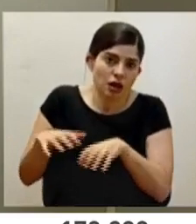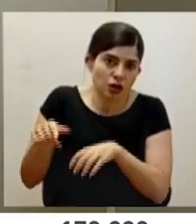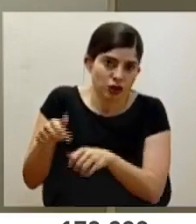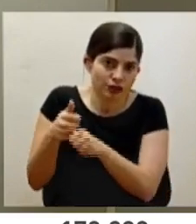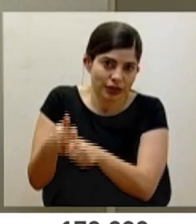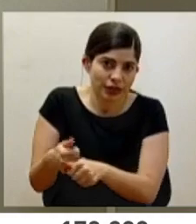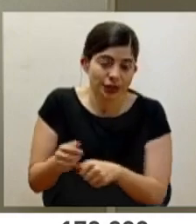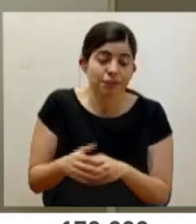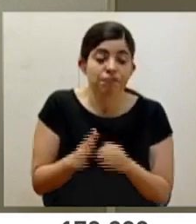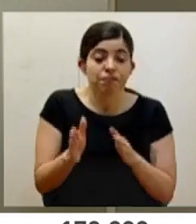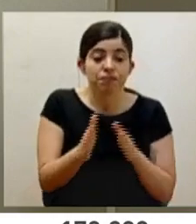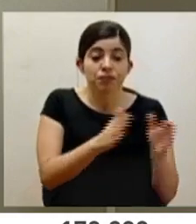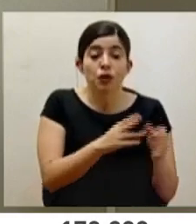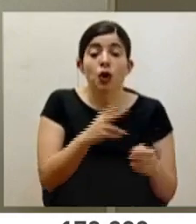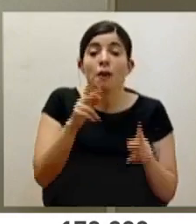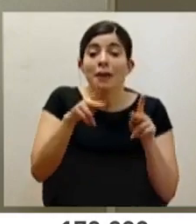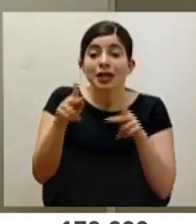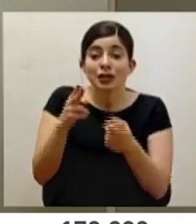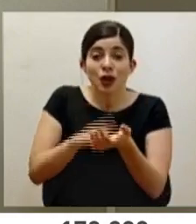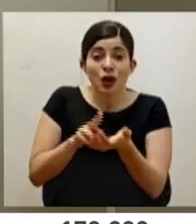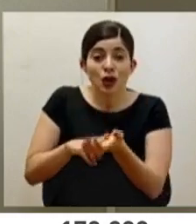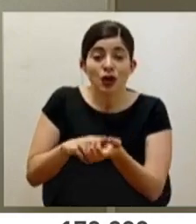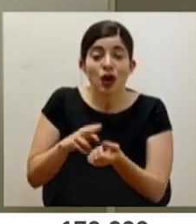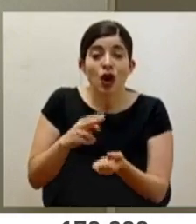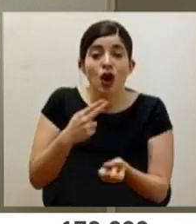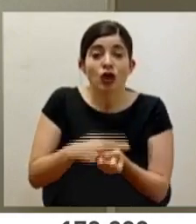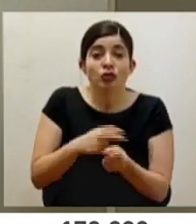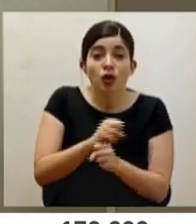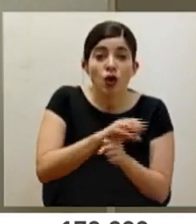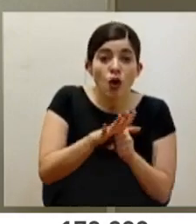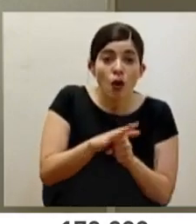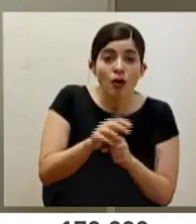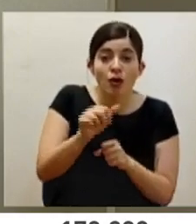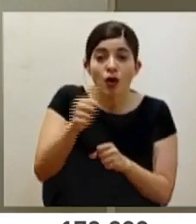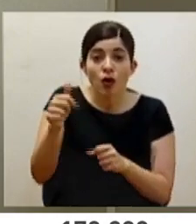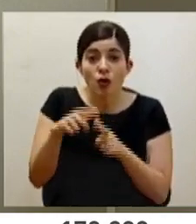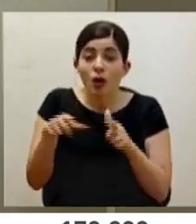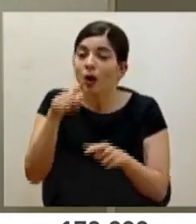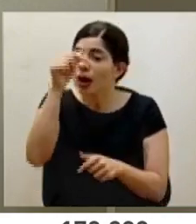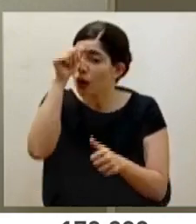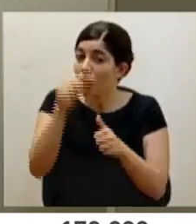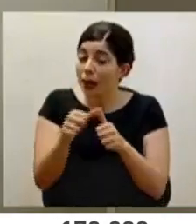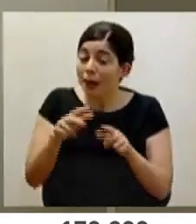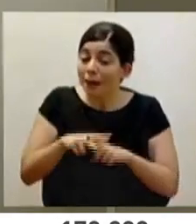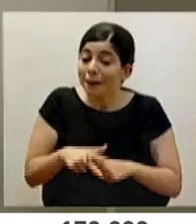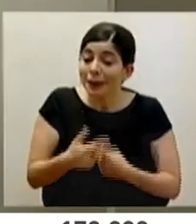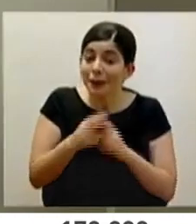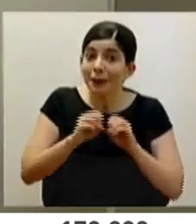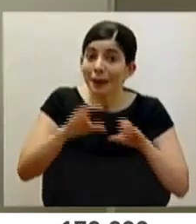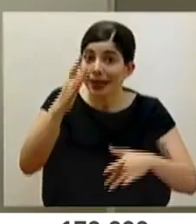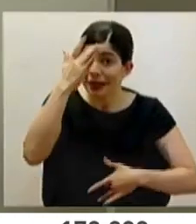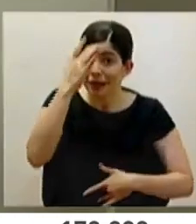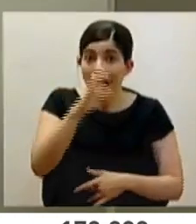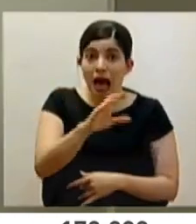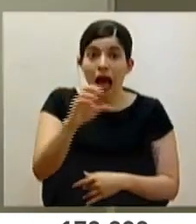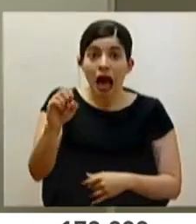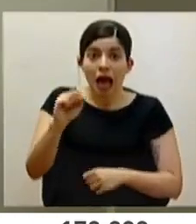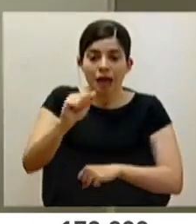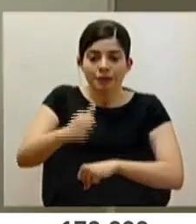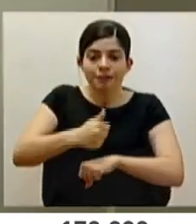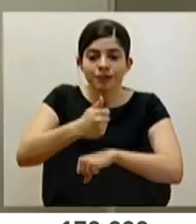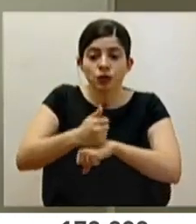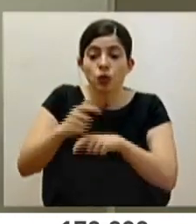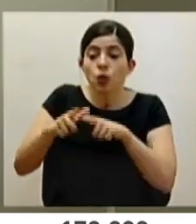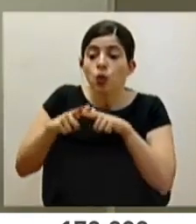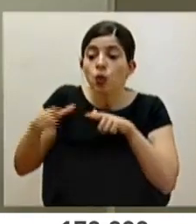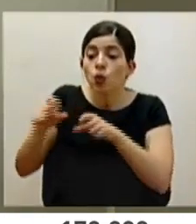al personal del SEACO y el personal de los diferentes lugares, recordemos que cuando comenzó la pandemia, la caja estableció unidades